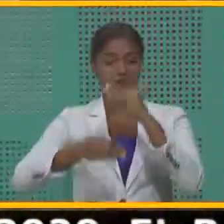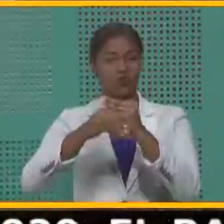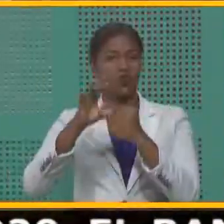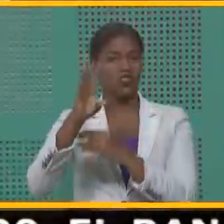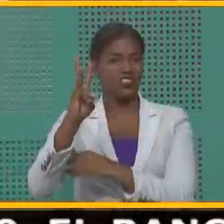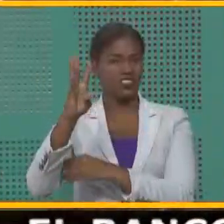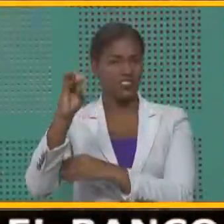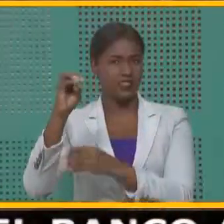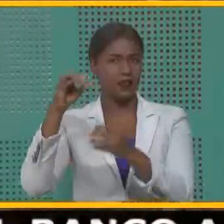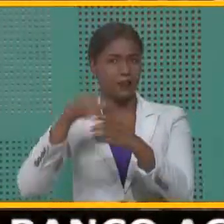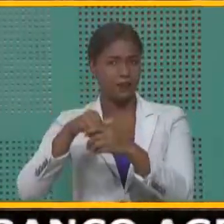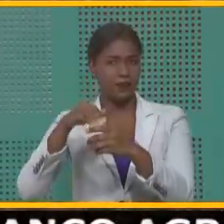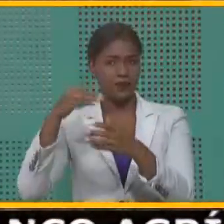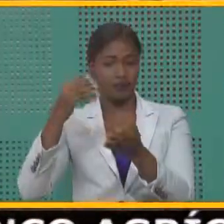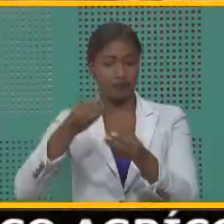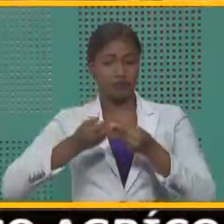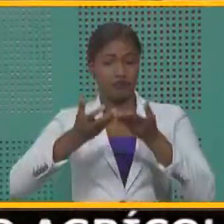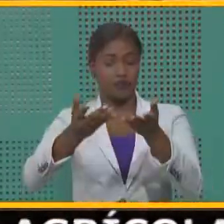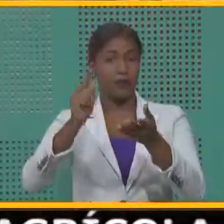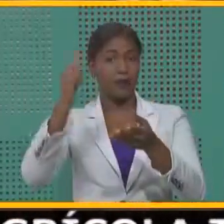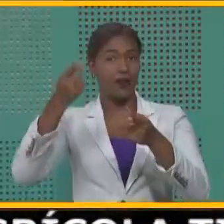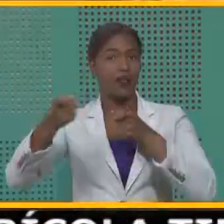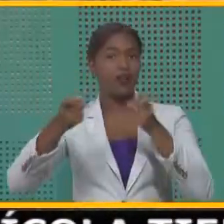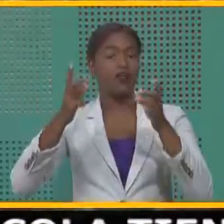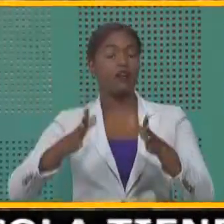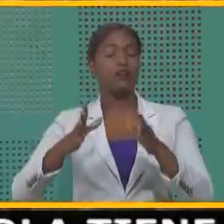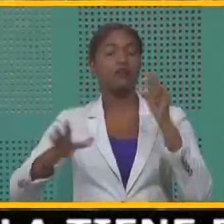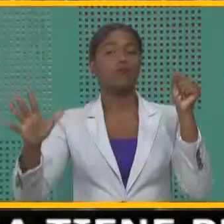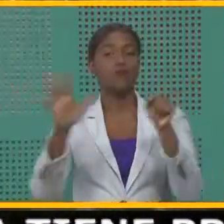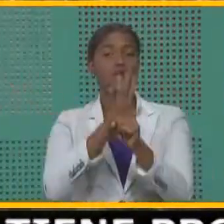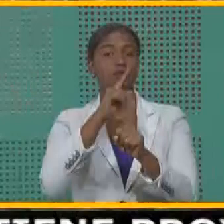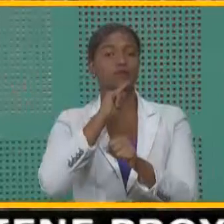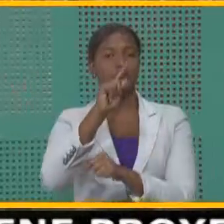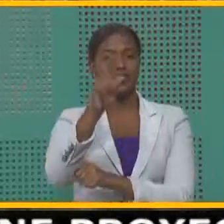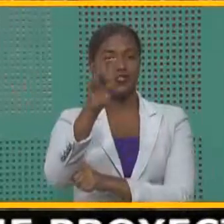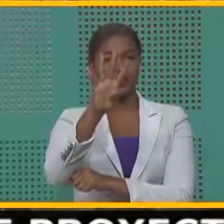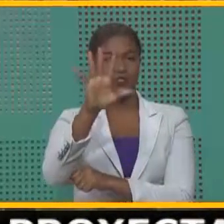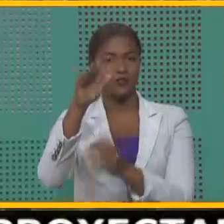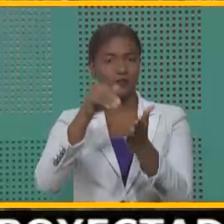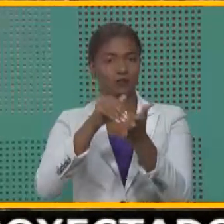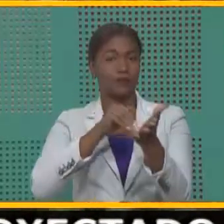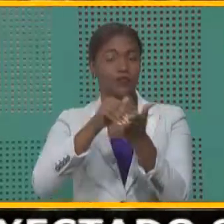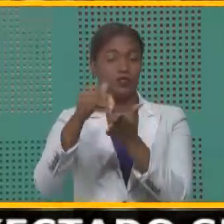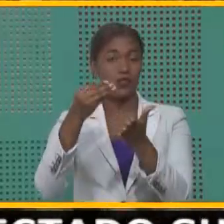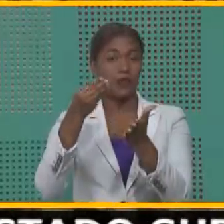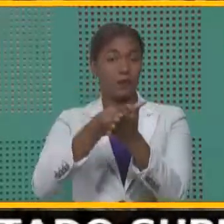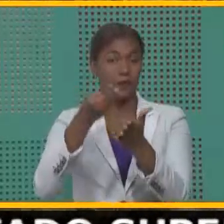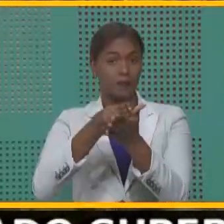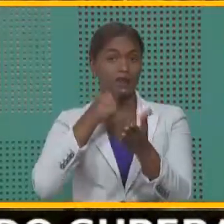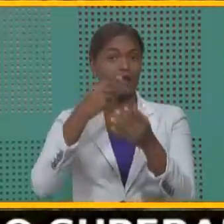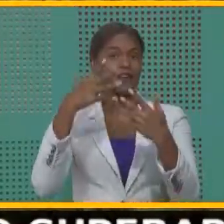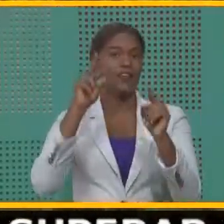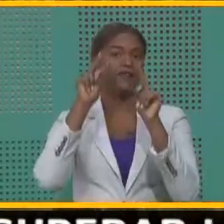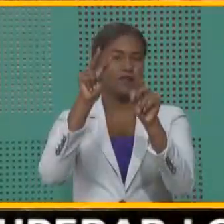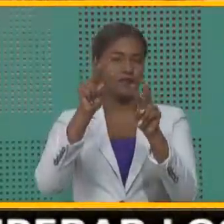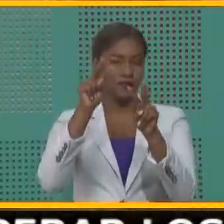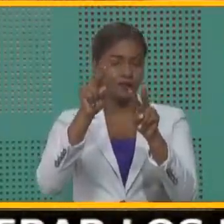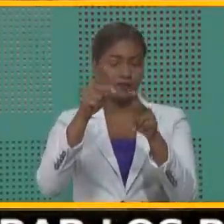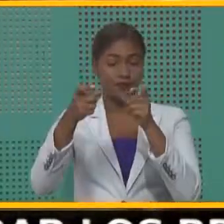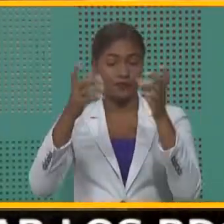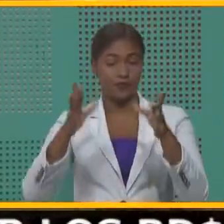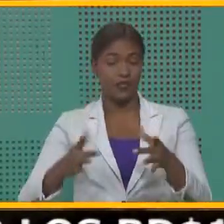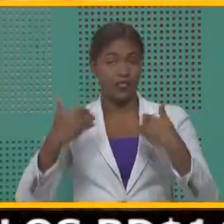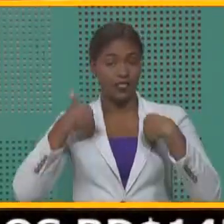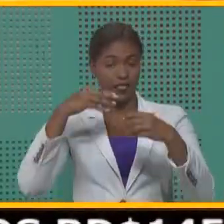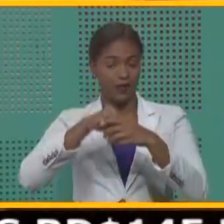pesos de su primera administración, completarían los 145 mil millones de pesos proyectados. El administrador general